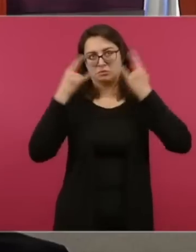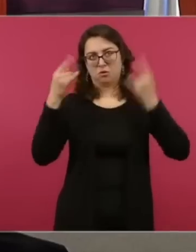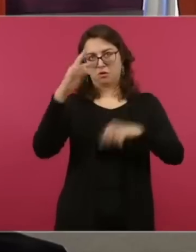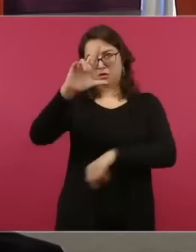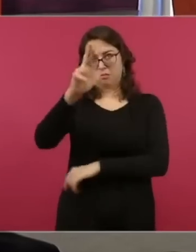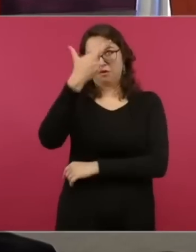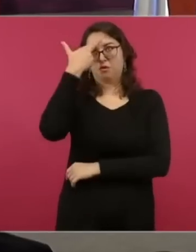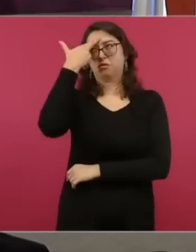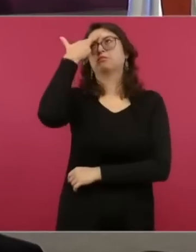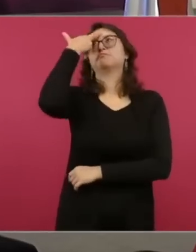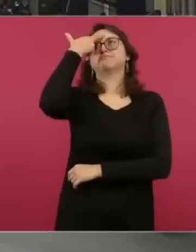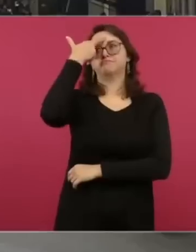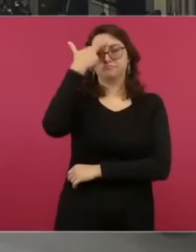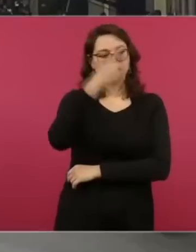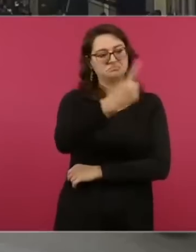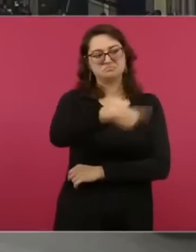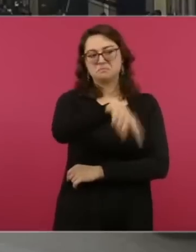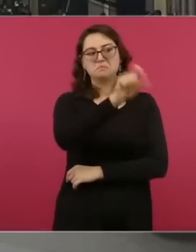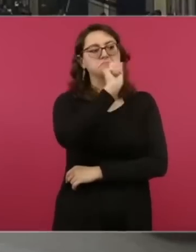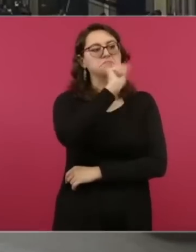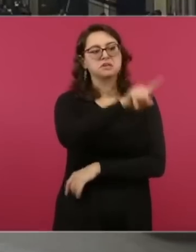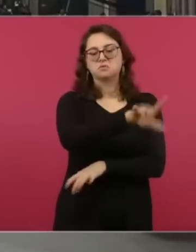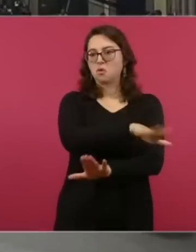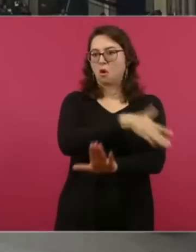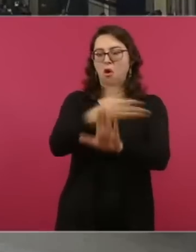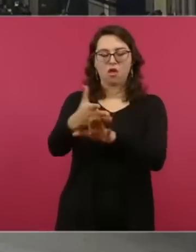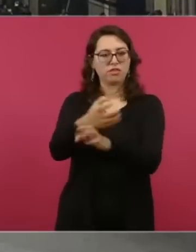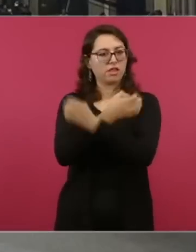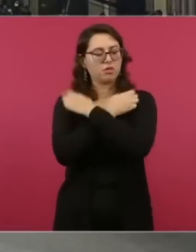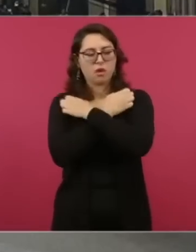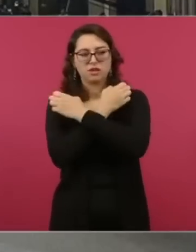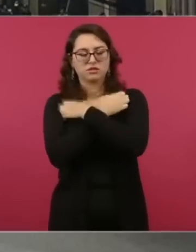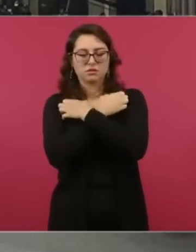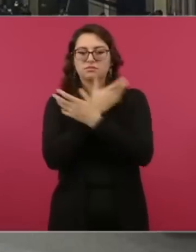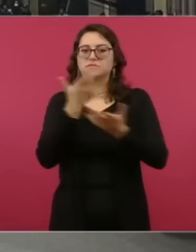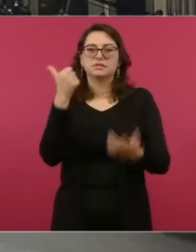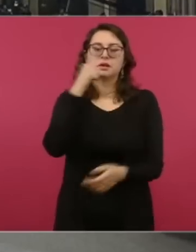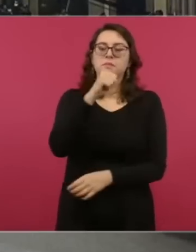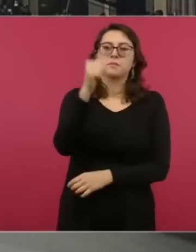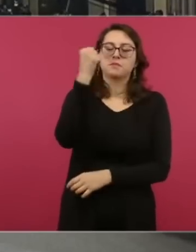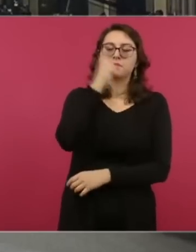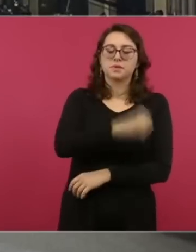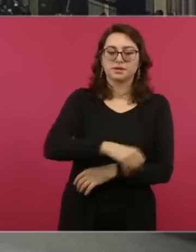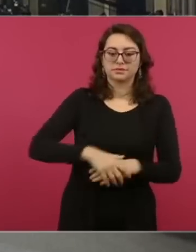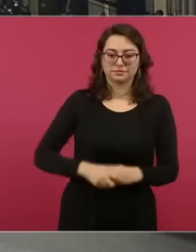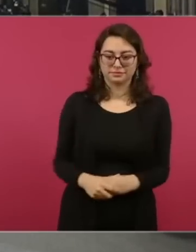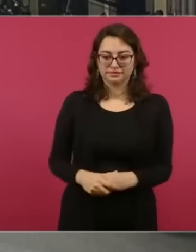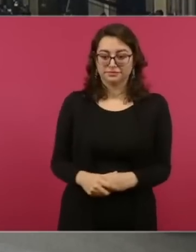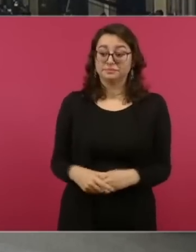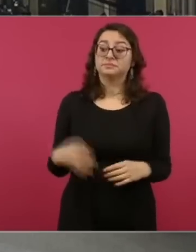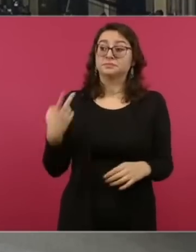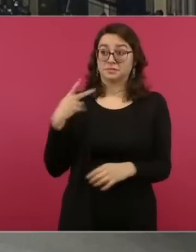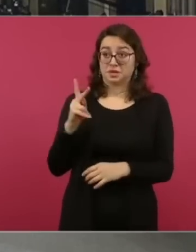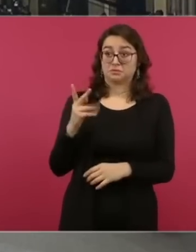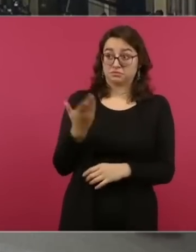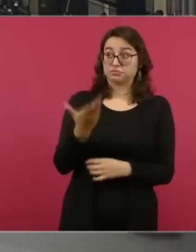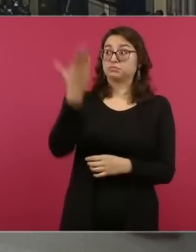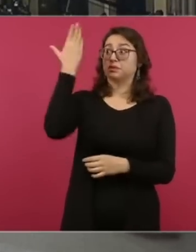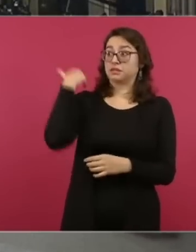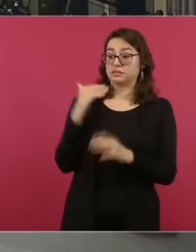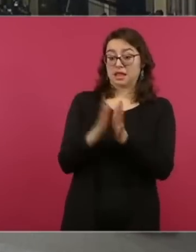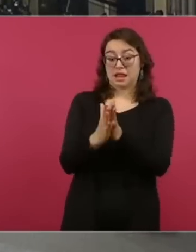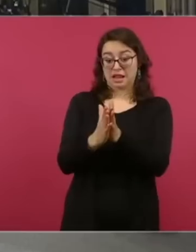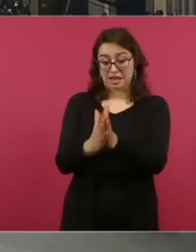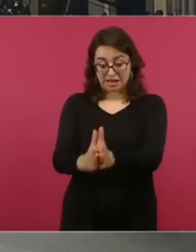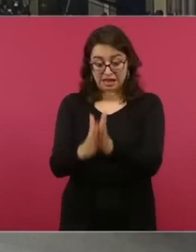en bien de la educación pública, la entrega de los libros. A